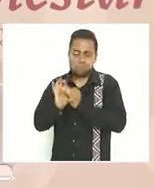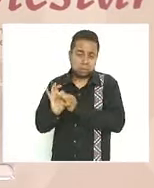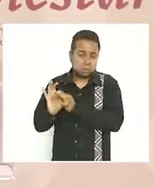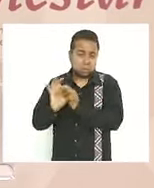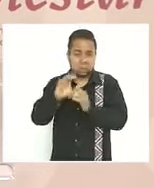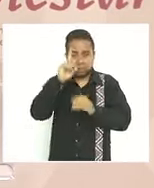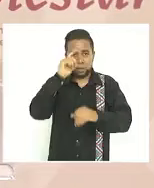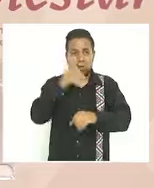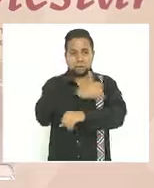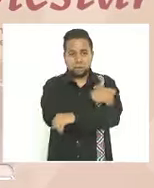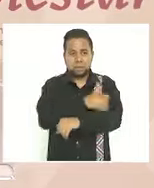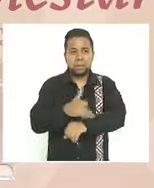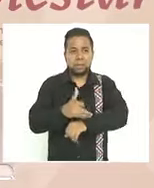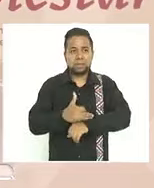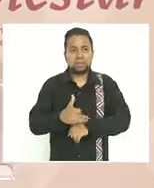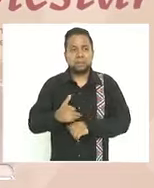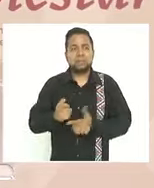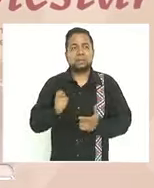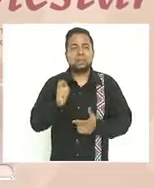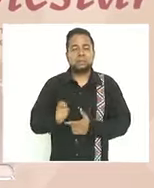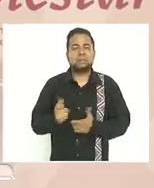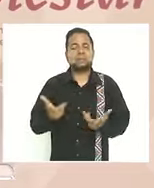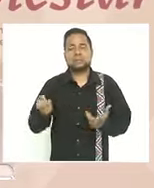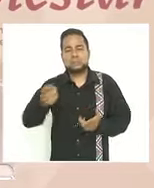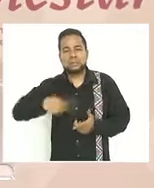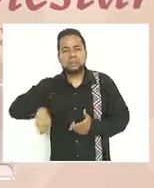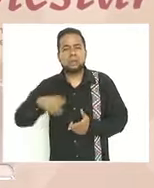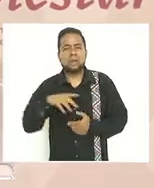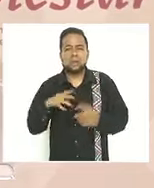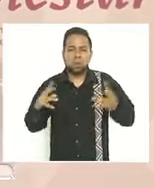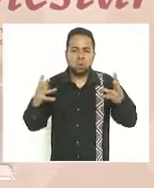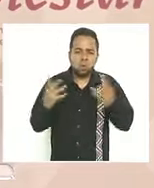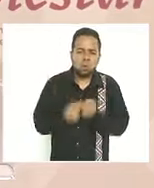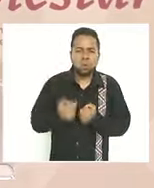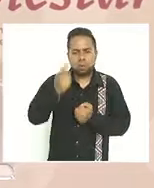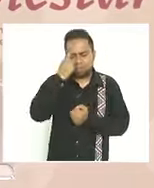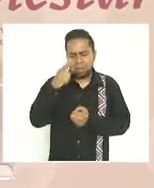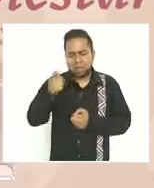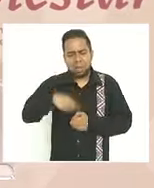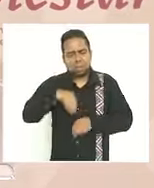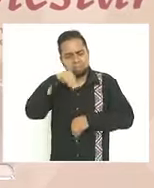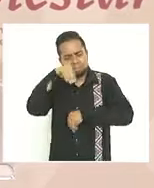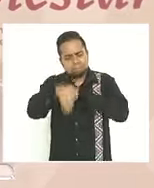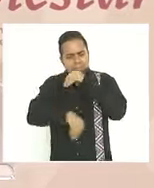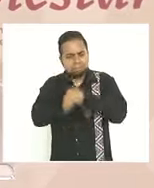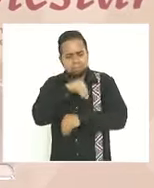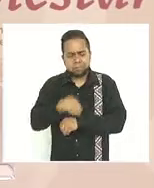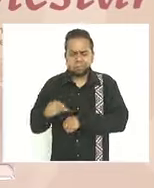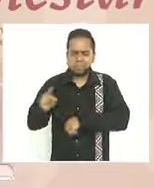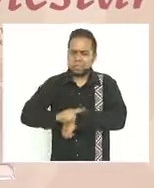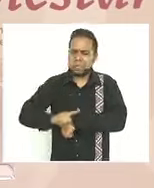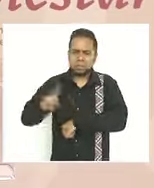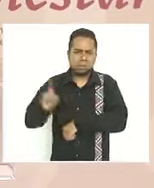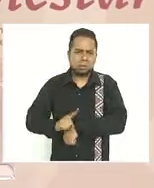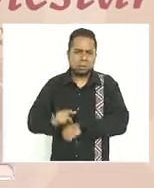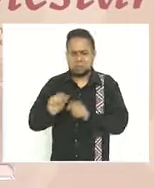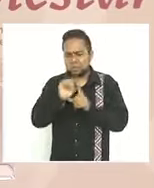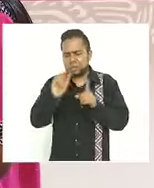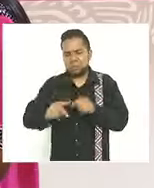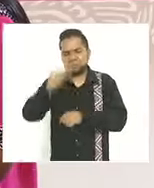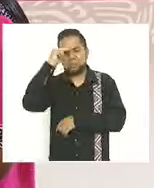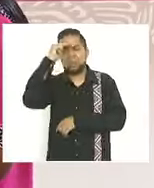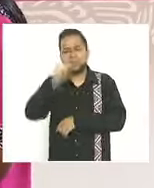de las familias que en torno a ellos se reúnen para construir todos los días nuestra nación